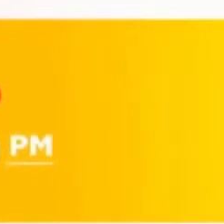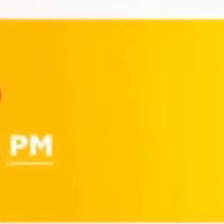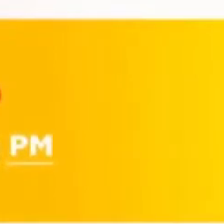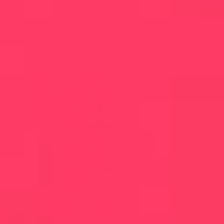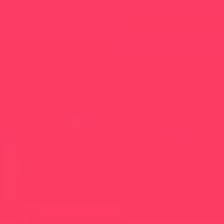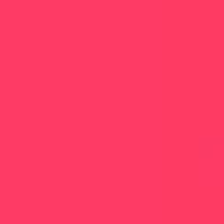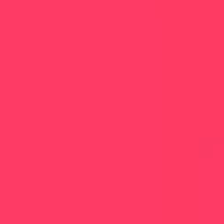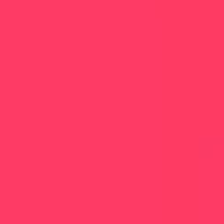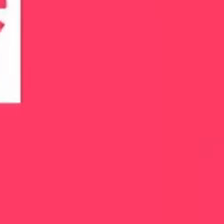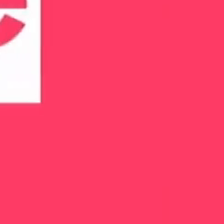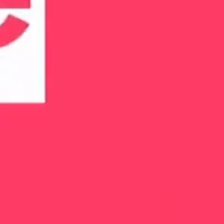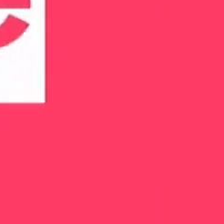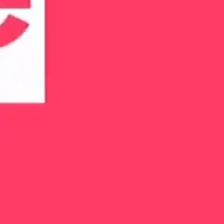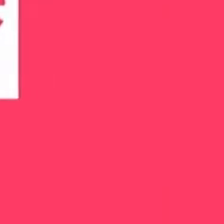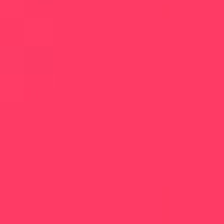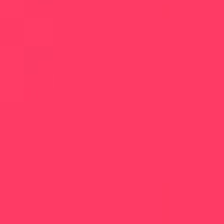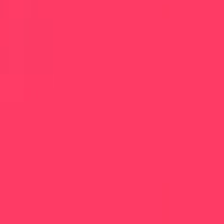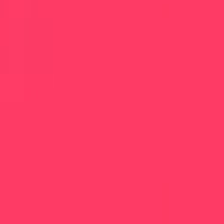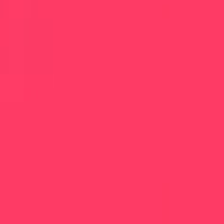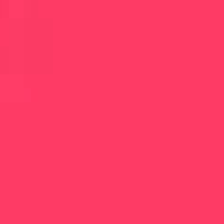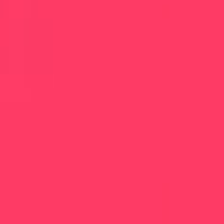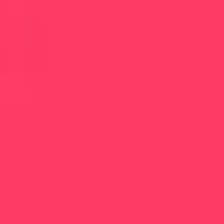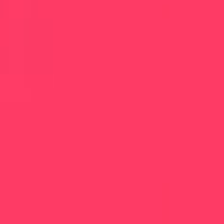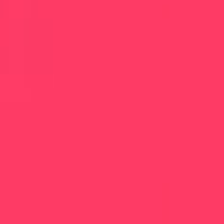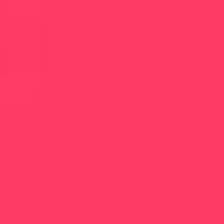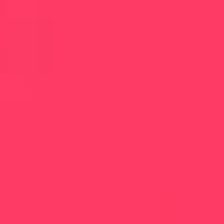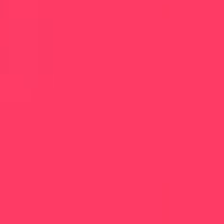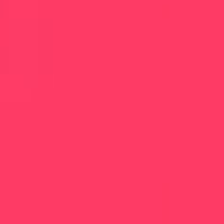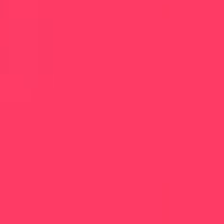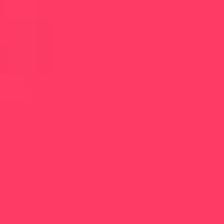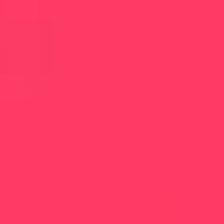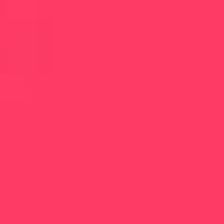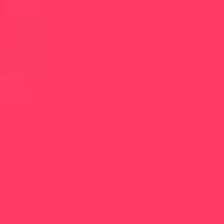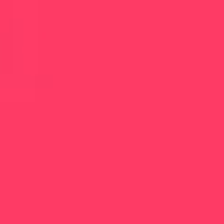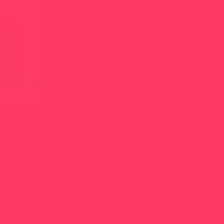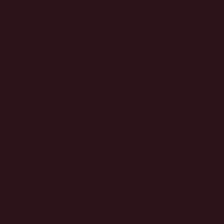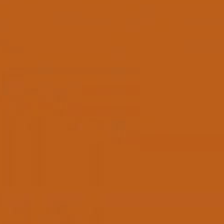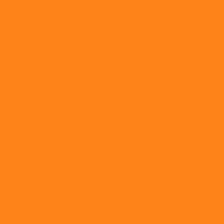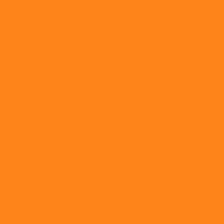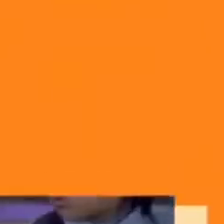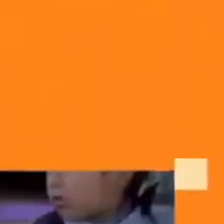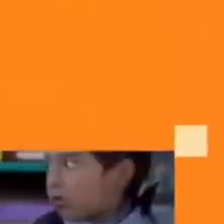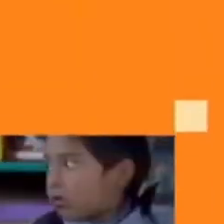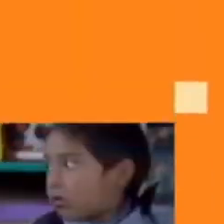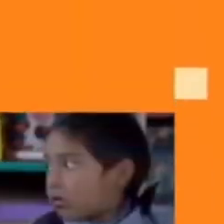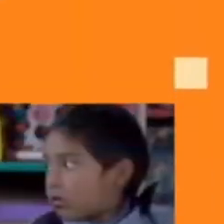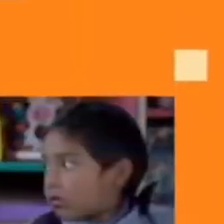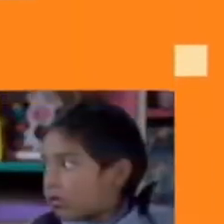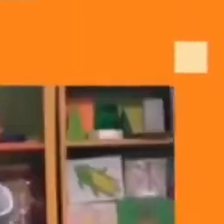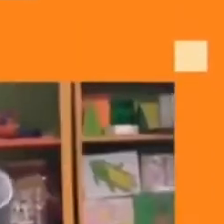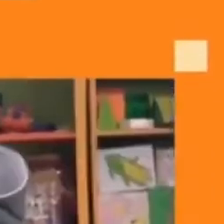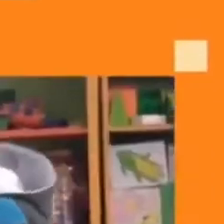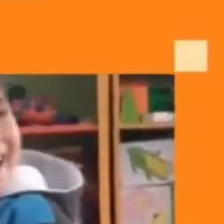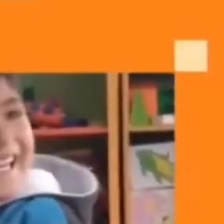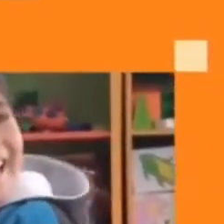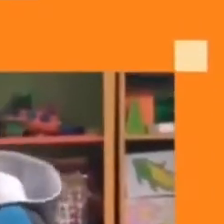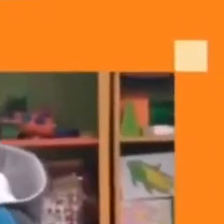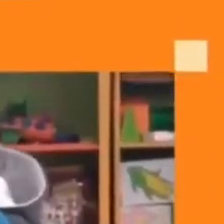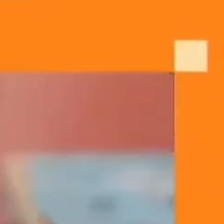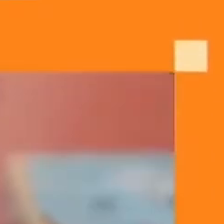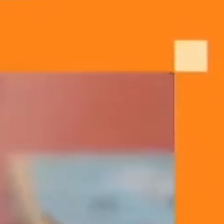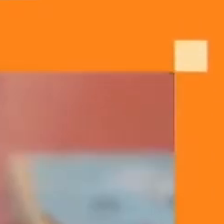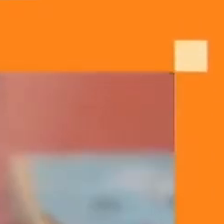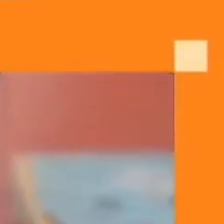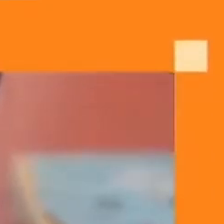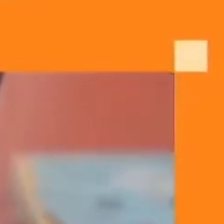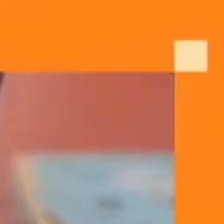de la tarde TV Perú Yo me quedo en casa Estamos viendo Aprendo en casa